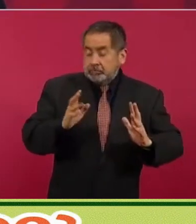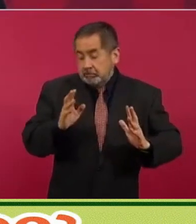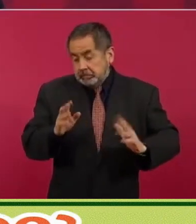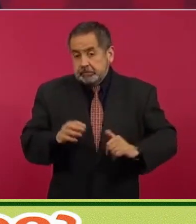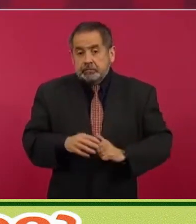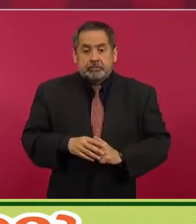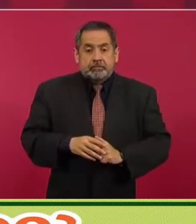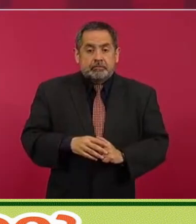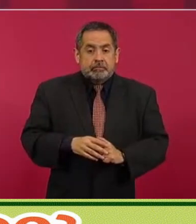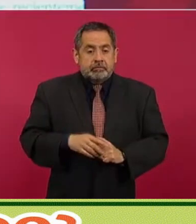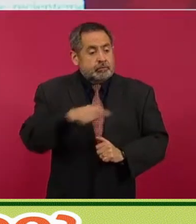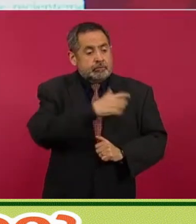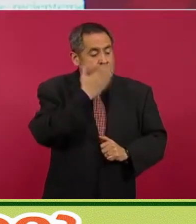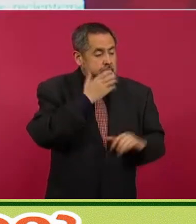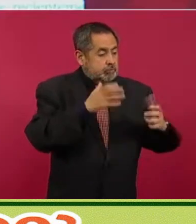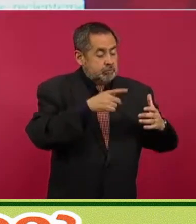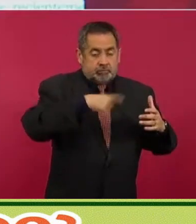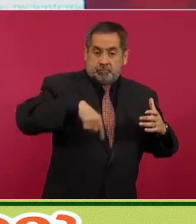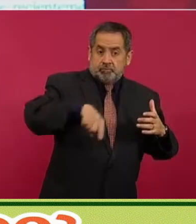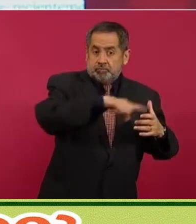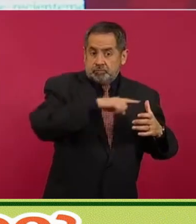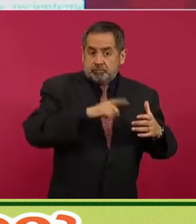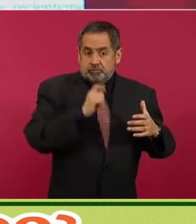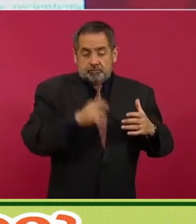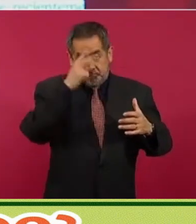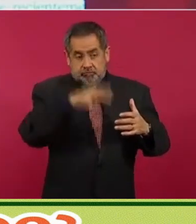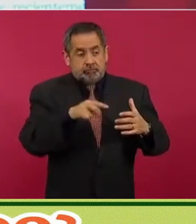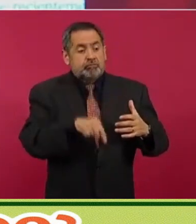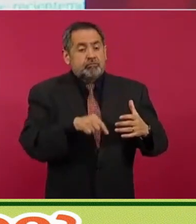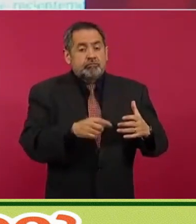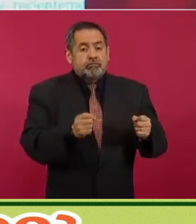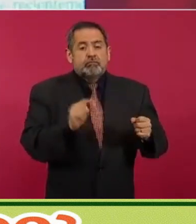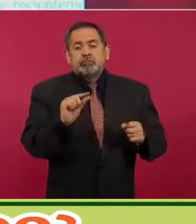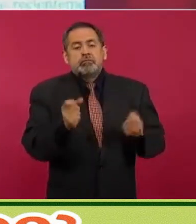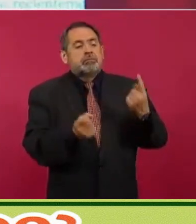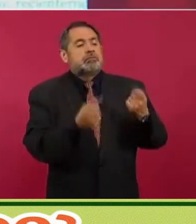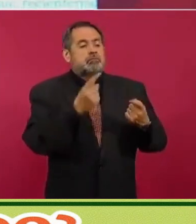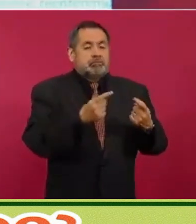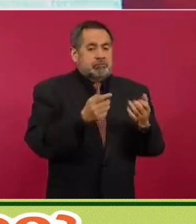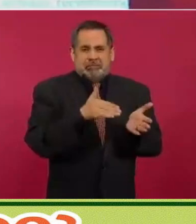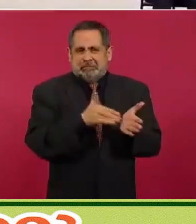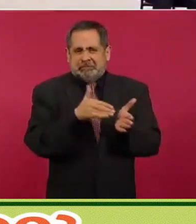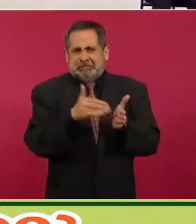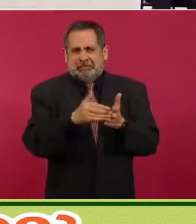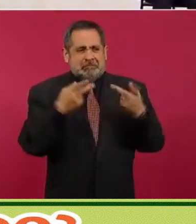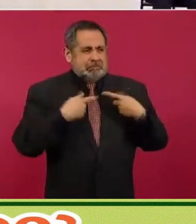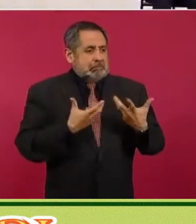los conservadores en México no son pocos, son millones,